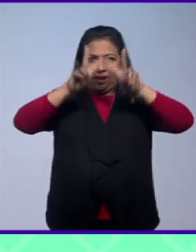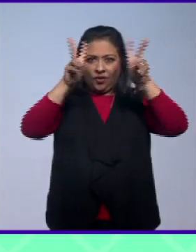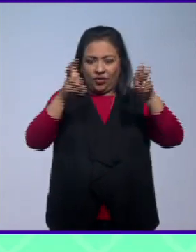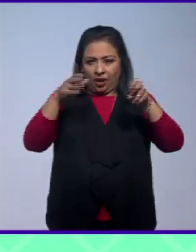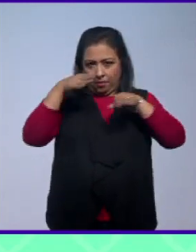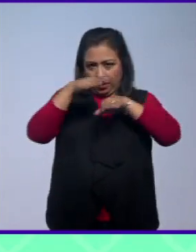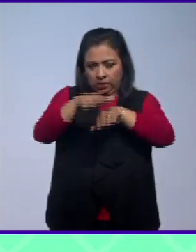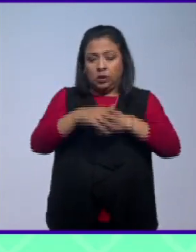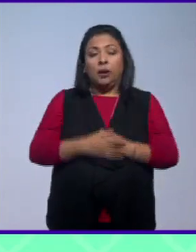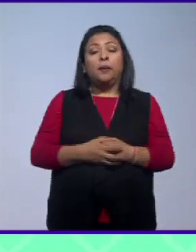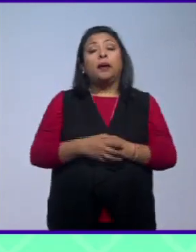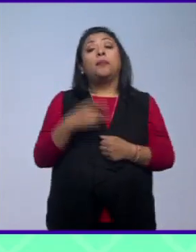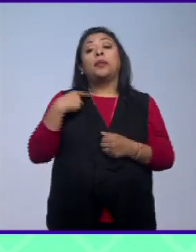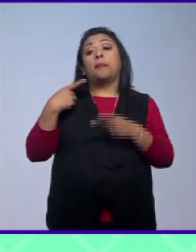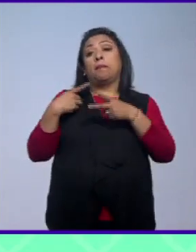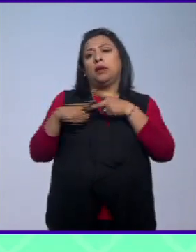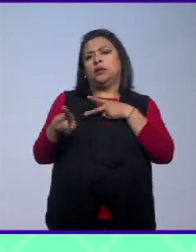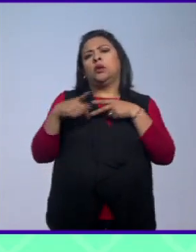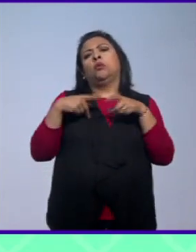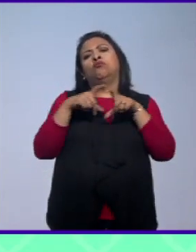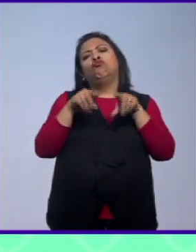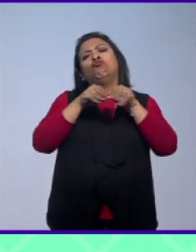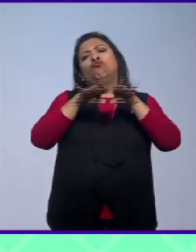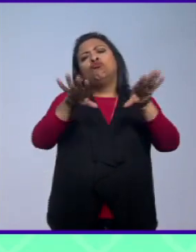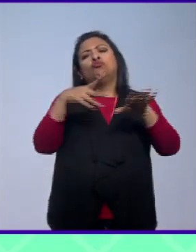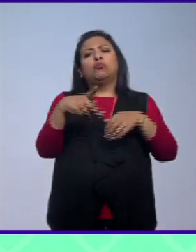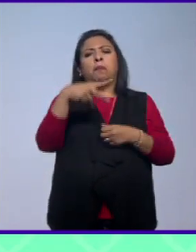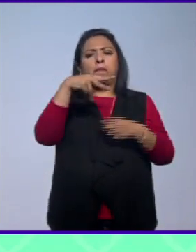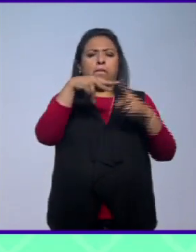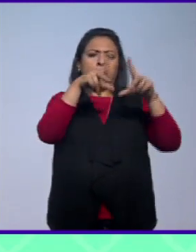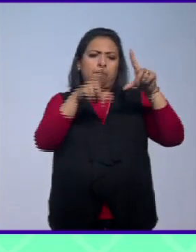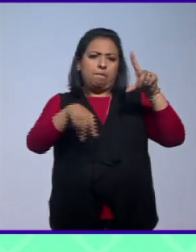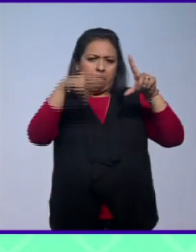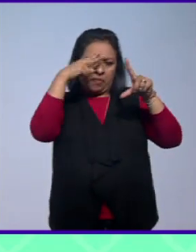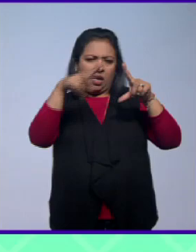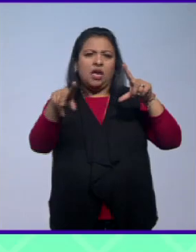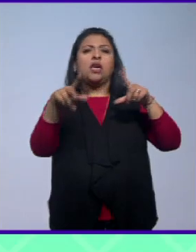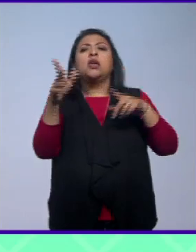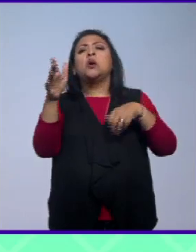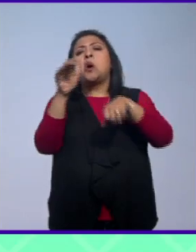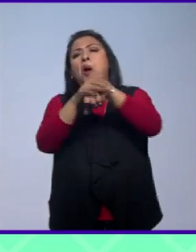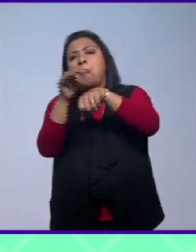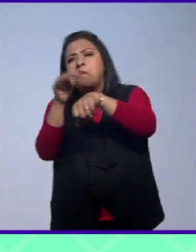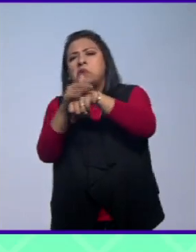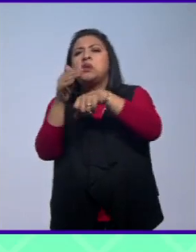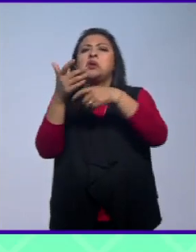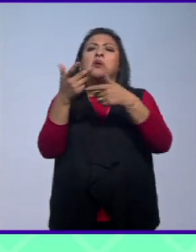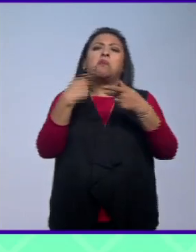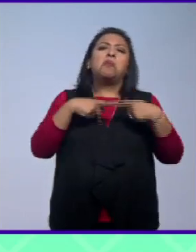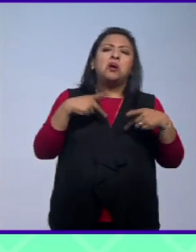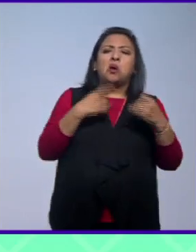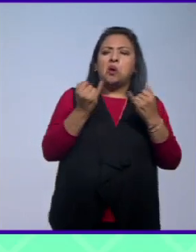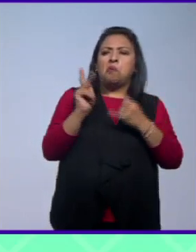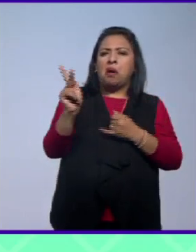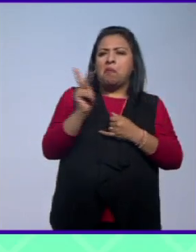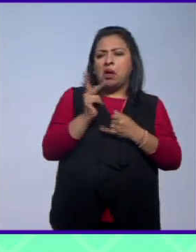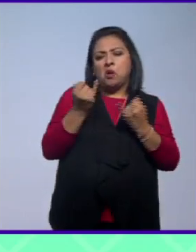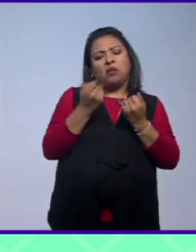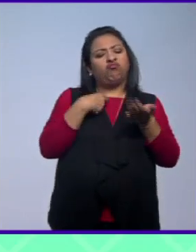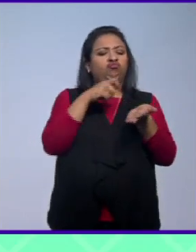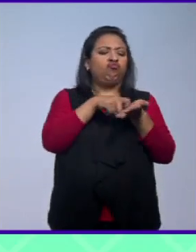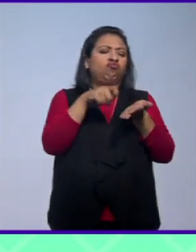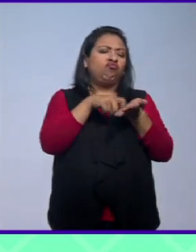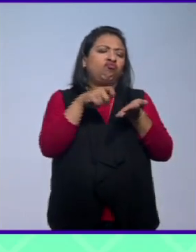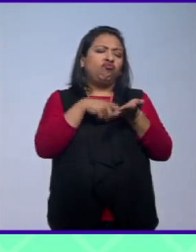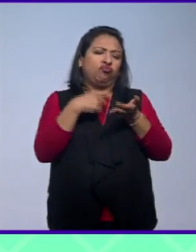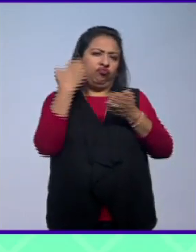publicaciones nacionales trabajo que expuse en México y gente algunos amigos algunos colegas escribían y hacían una